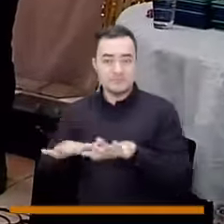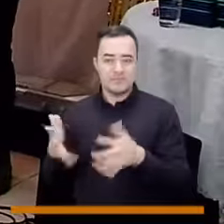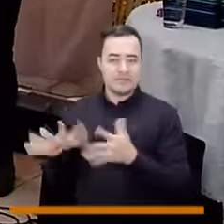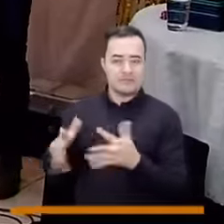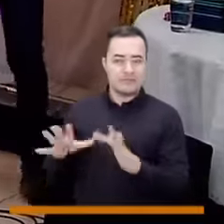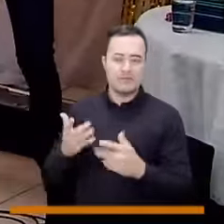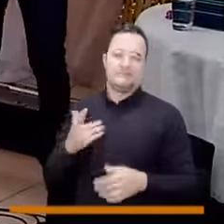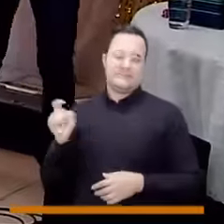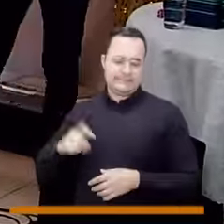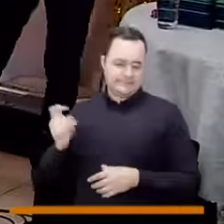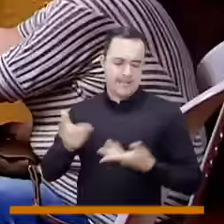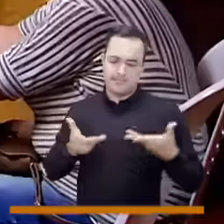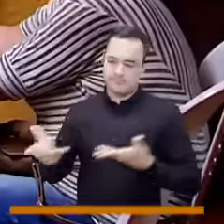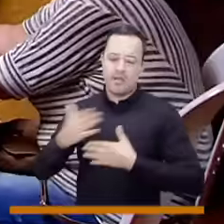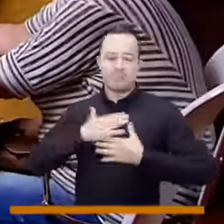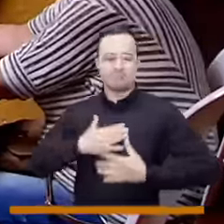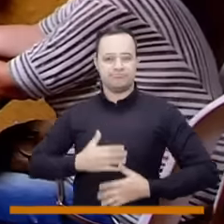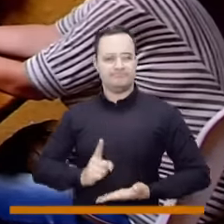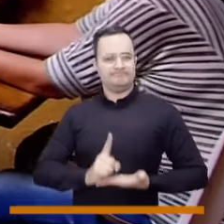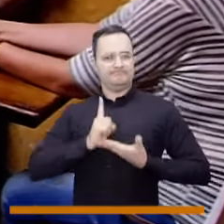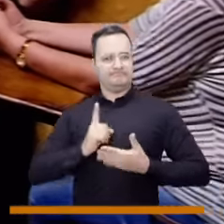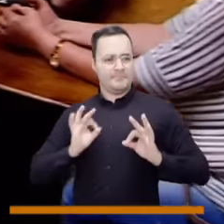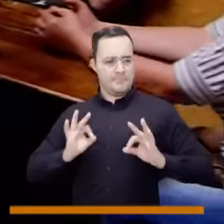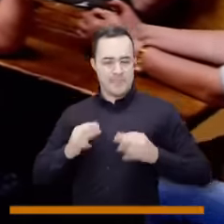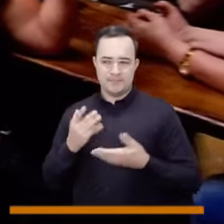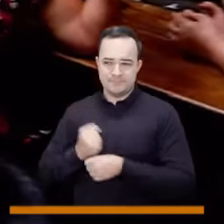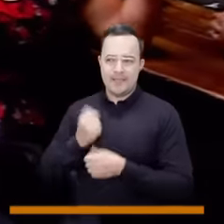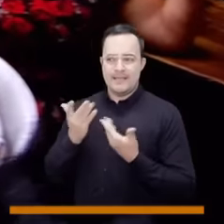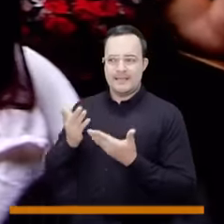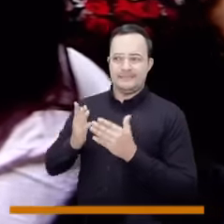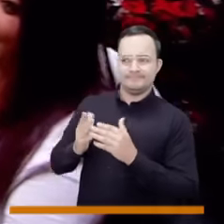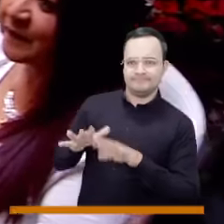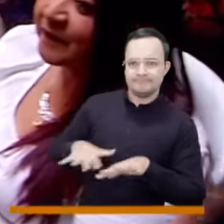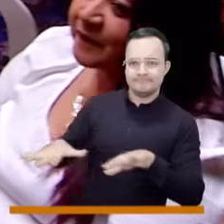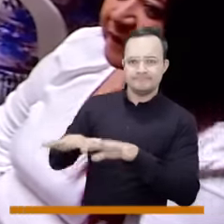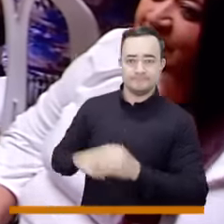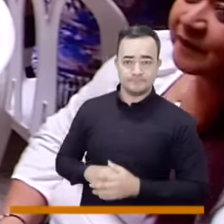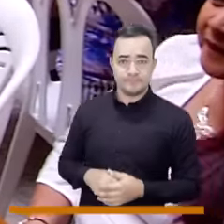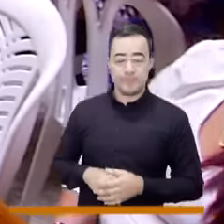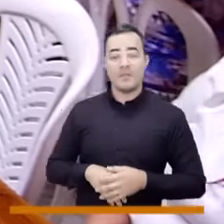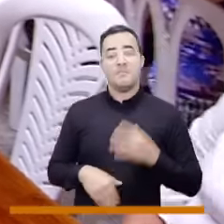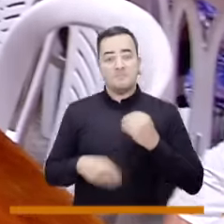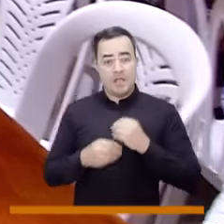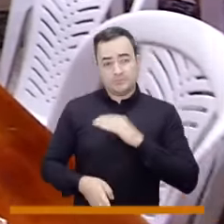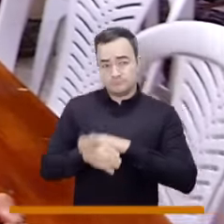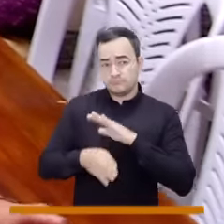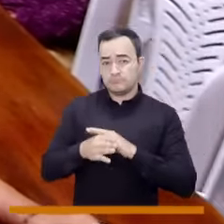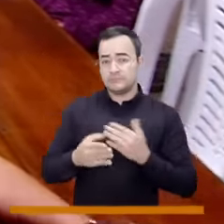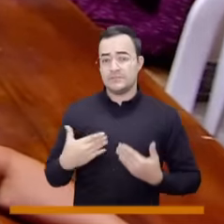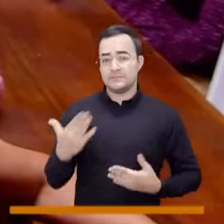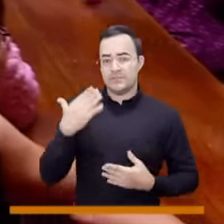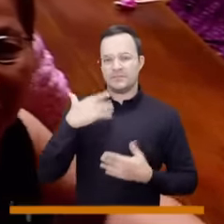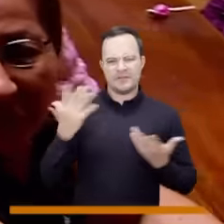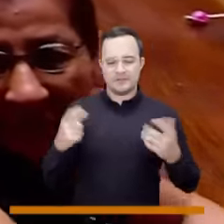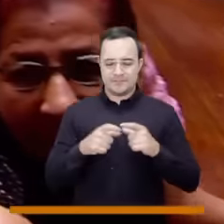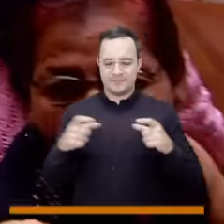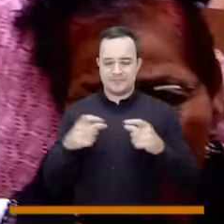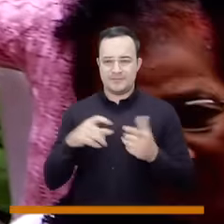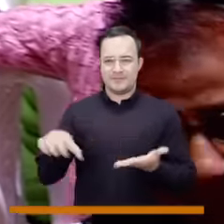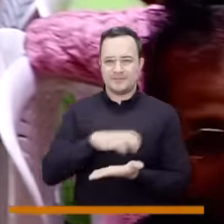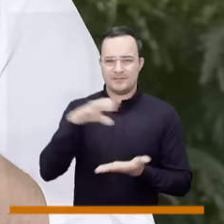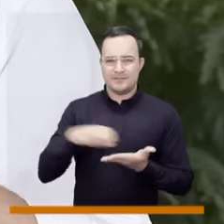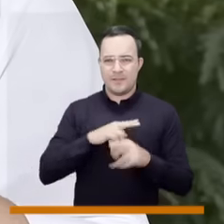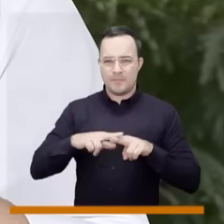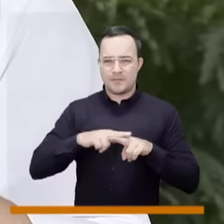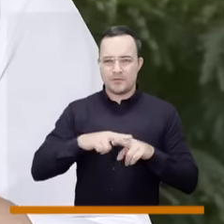a las problemáticas que se encuentran en el territorio, que se encuentran en los barrios, que pueda seguir esa tarjeta cívica, porque acá les